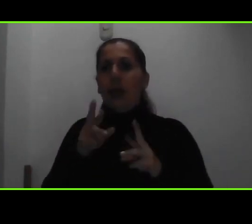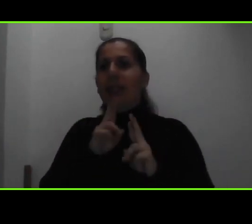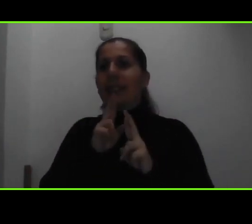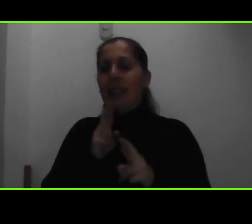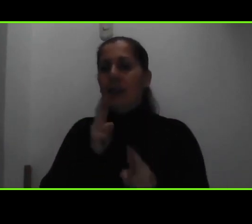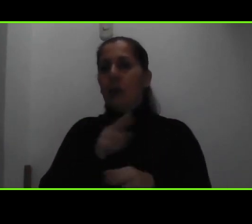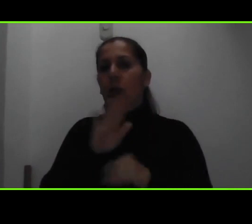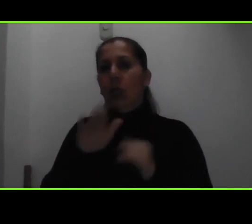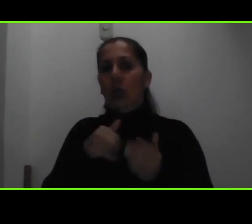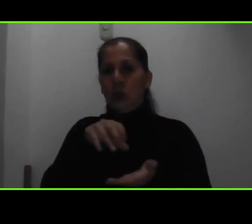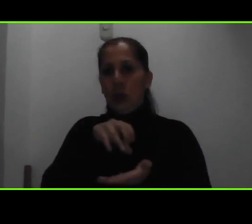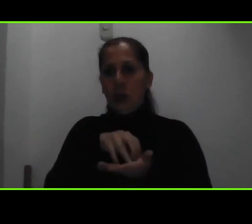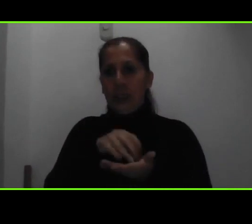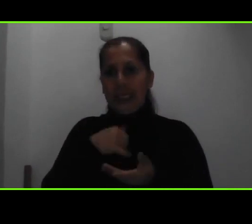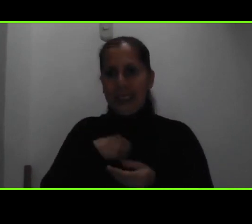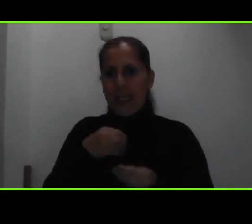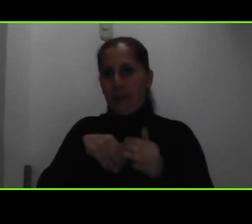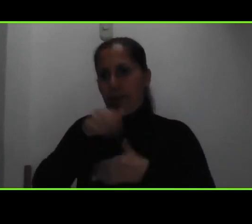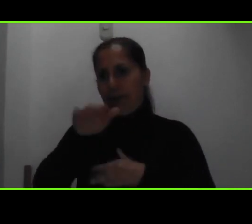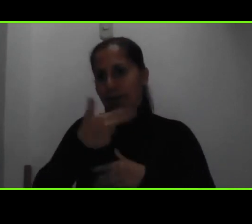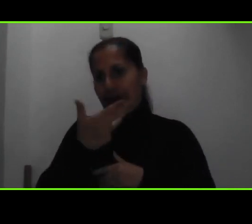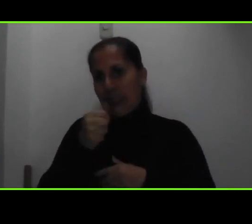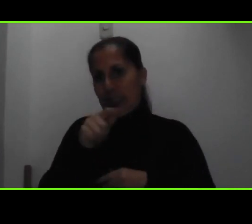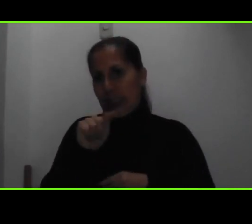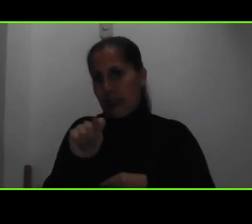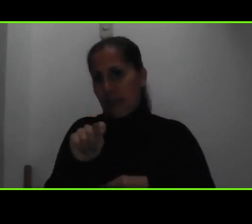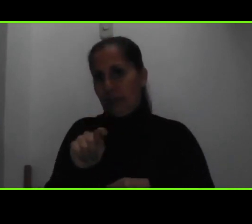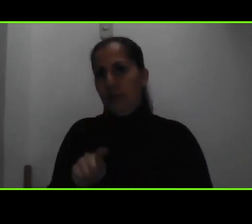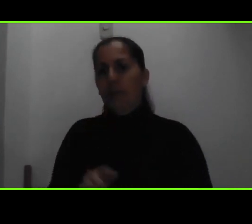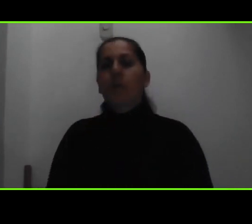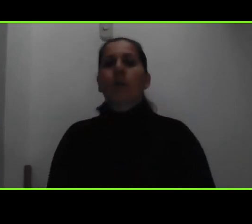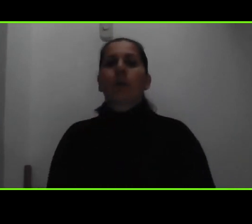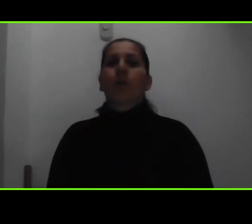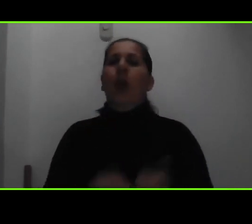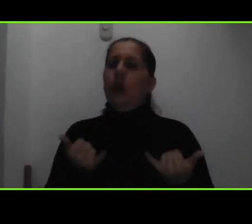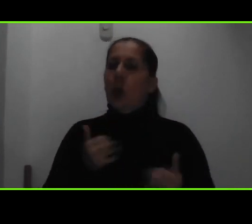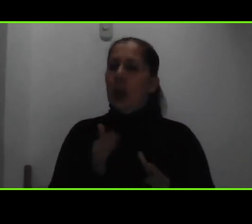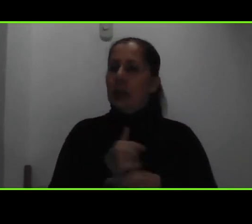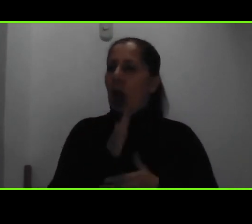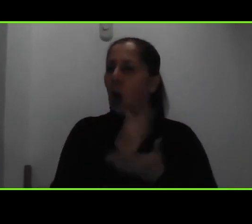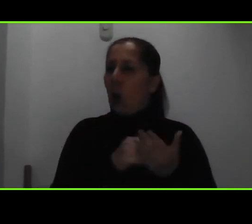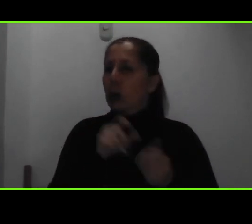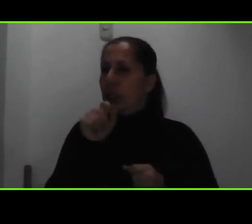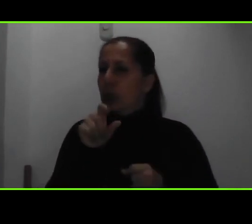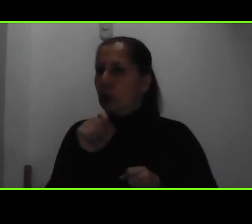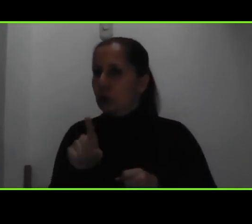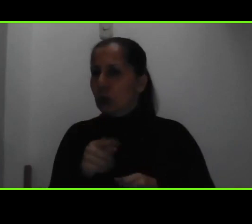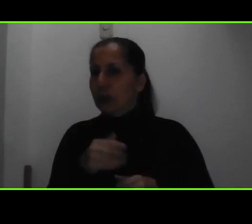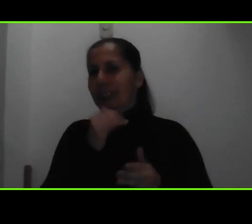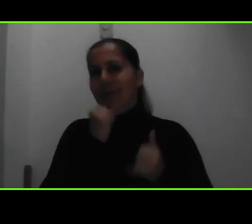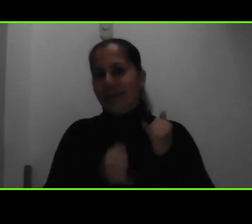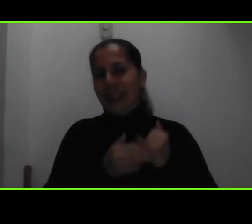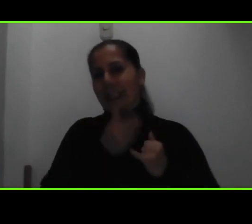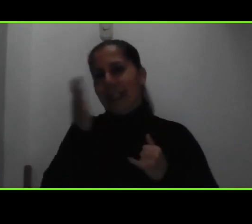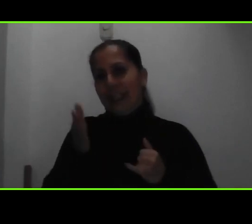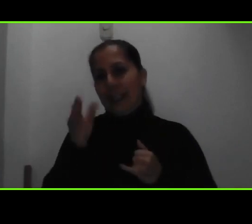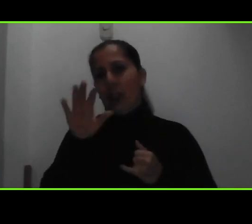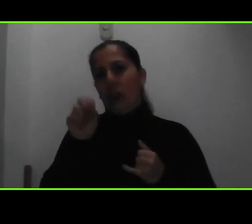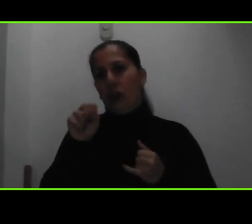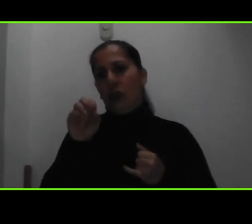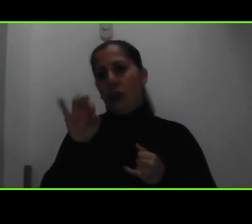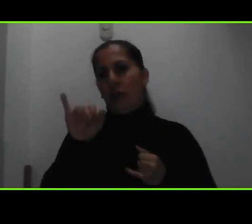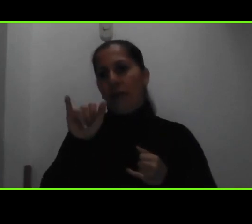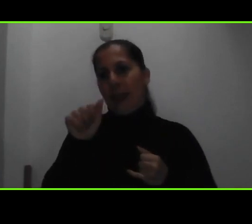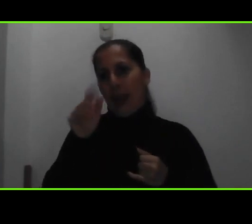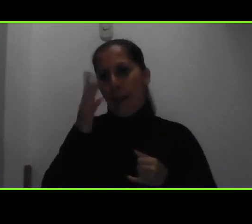que nos están enviando vía chat entonces voy a hacer algunas de las consultas y le doy el pase a Sofía para que ella nos pueda